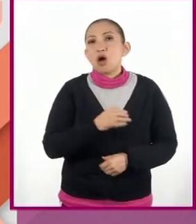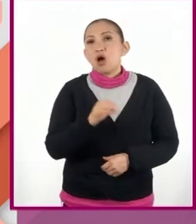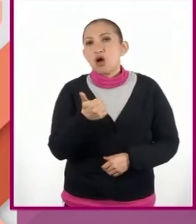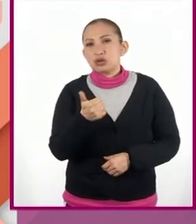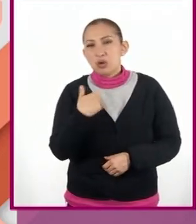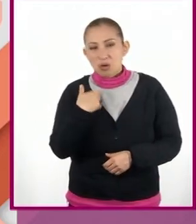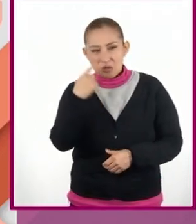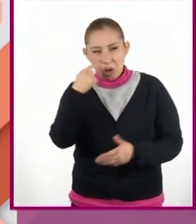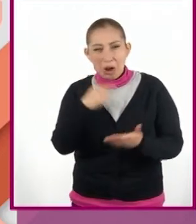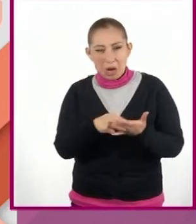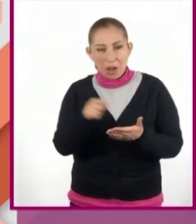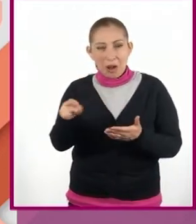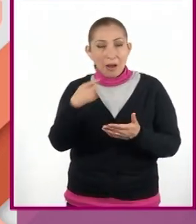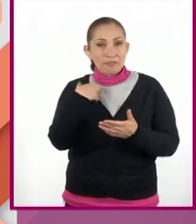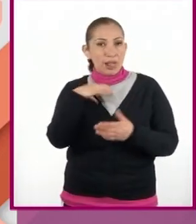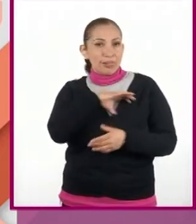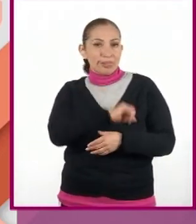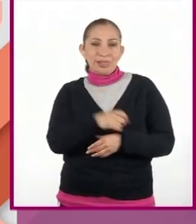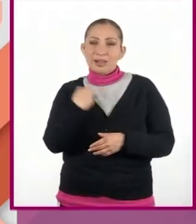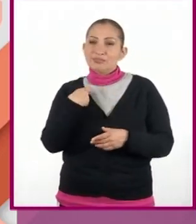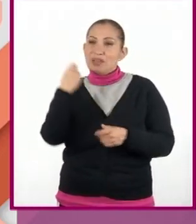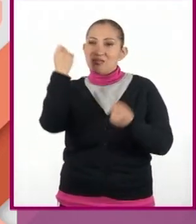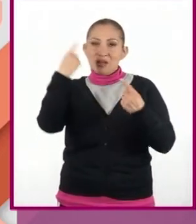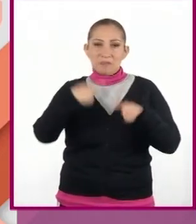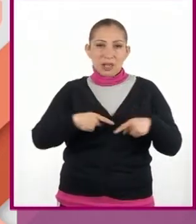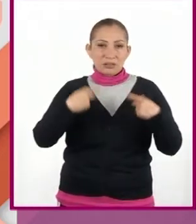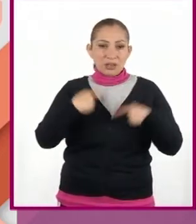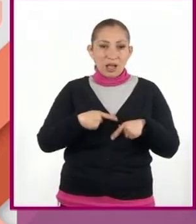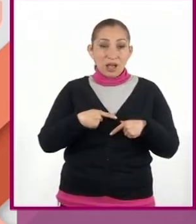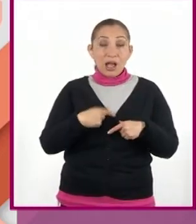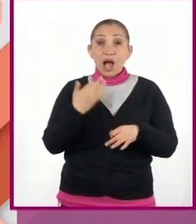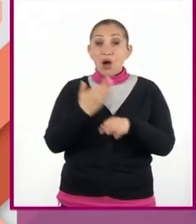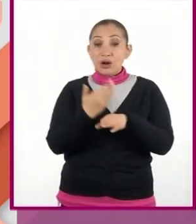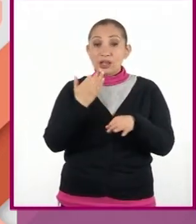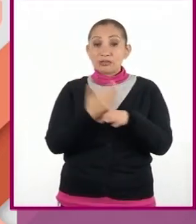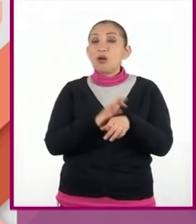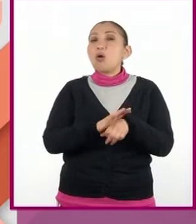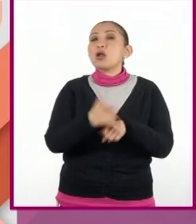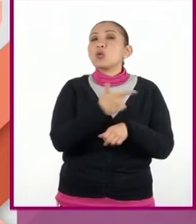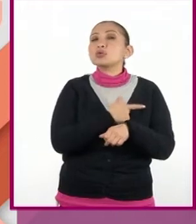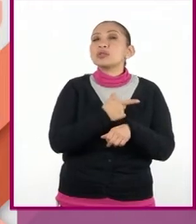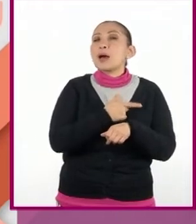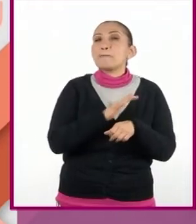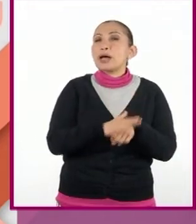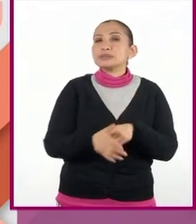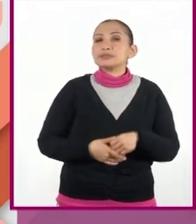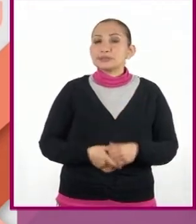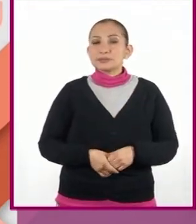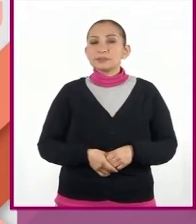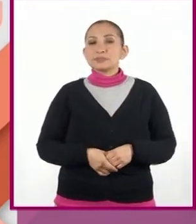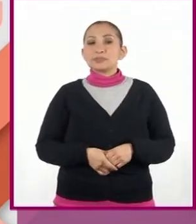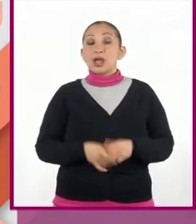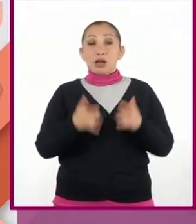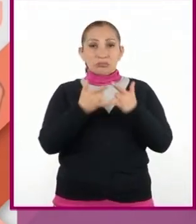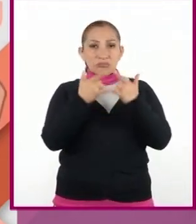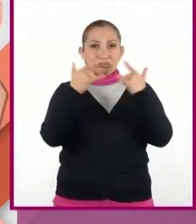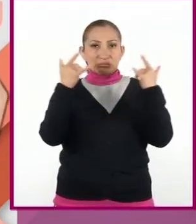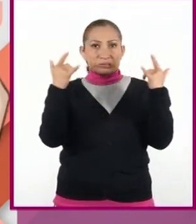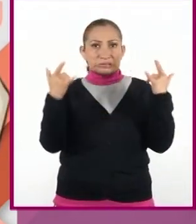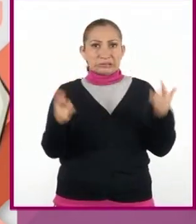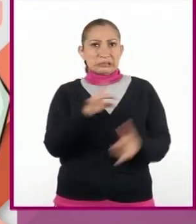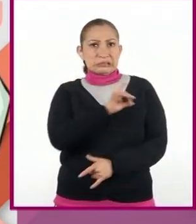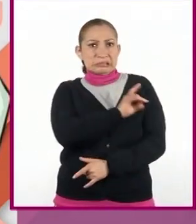uno que creo que es de los favoritos de varios. Hasta ahorita, ¿cuál les gusta más a ustedes? Cuento de terror.